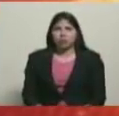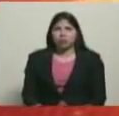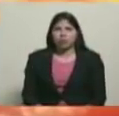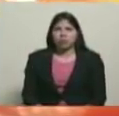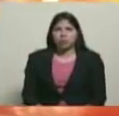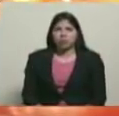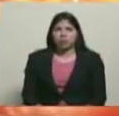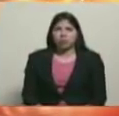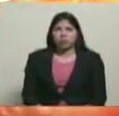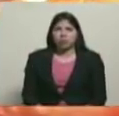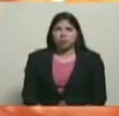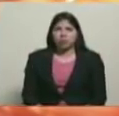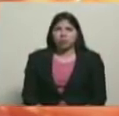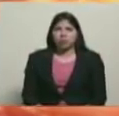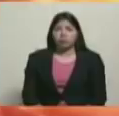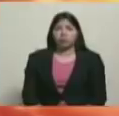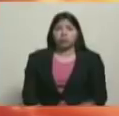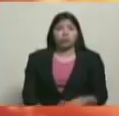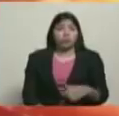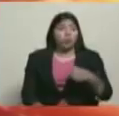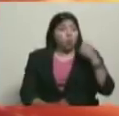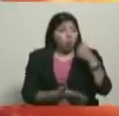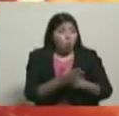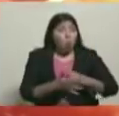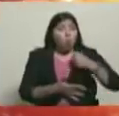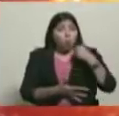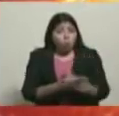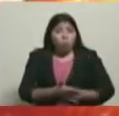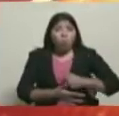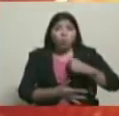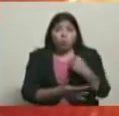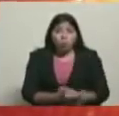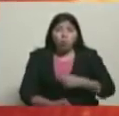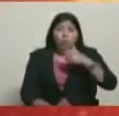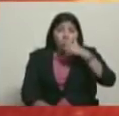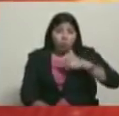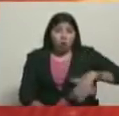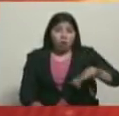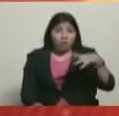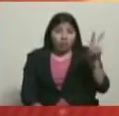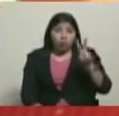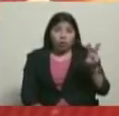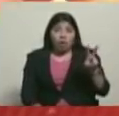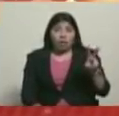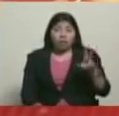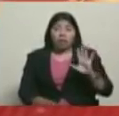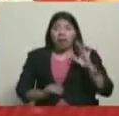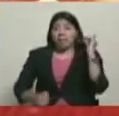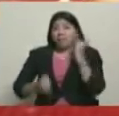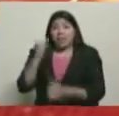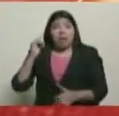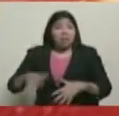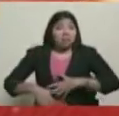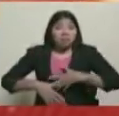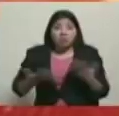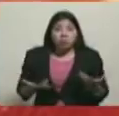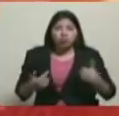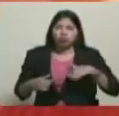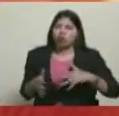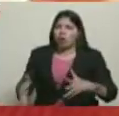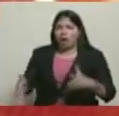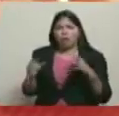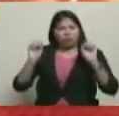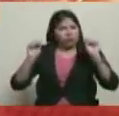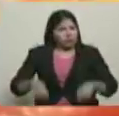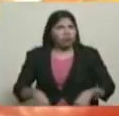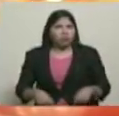esta lucha que tiene el pueblo de Venezuela contra la derecha venezolana. Al final de todo esto nosotros venceremos. Venceremos porque nos asiste